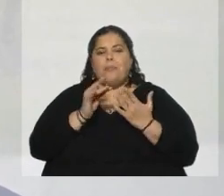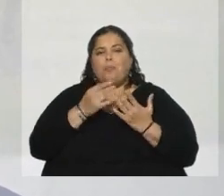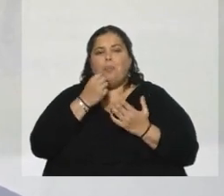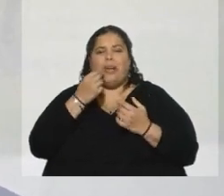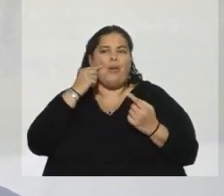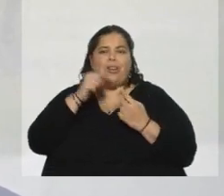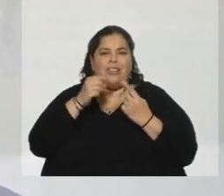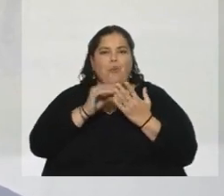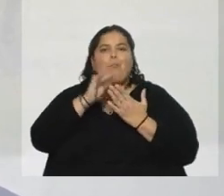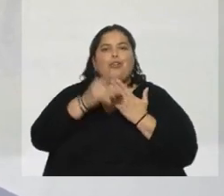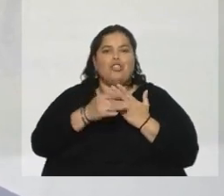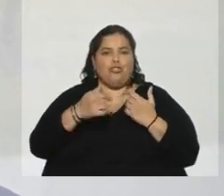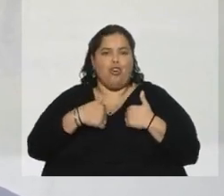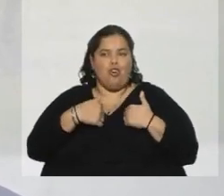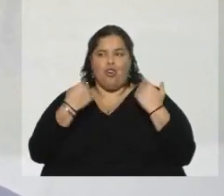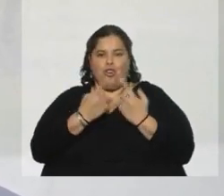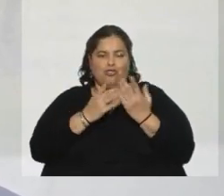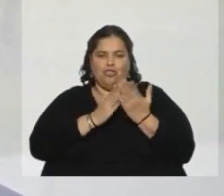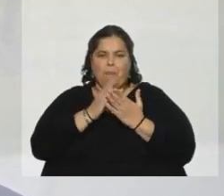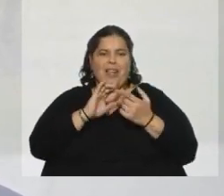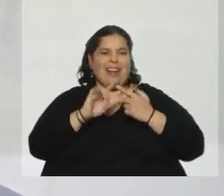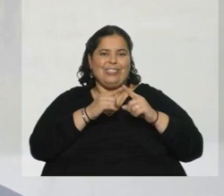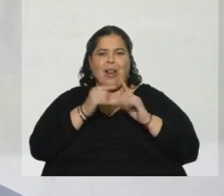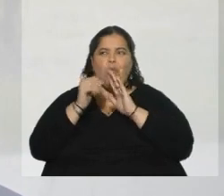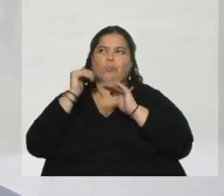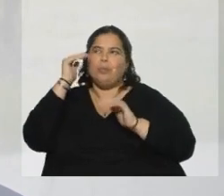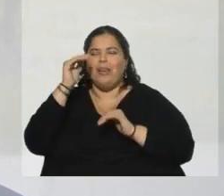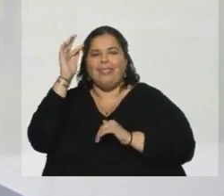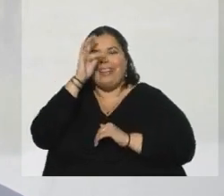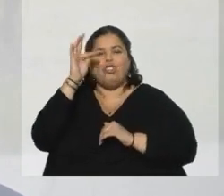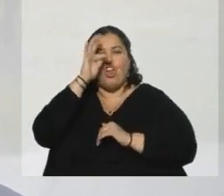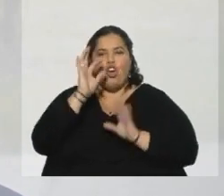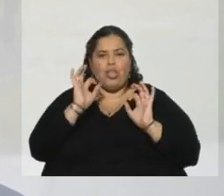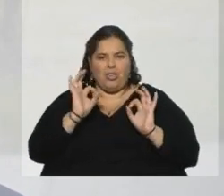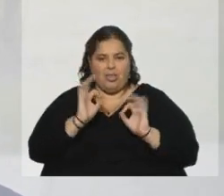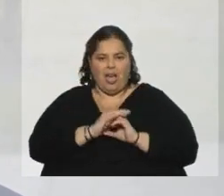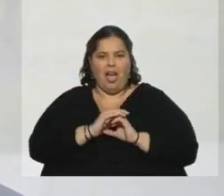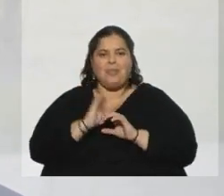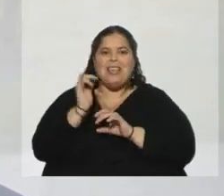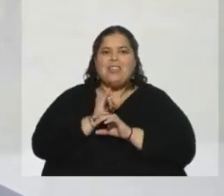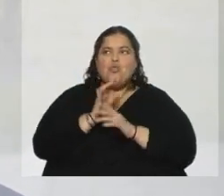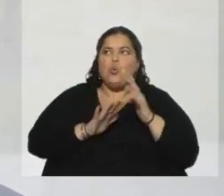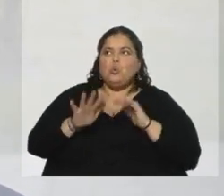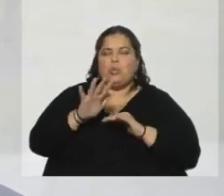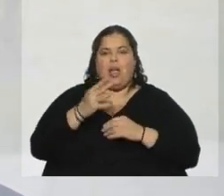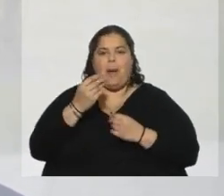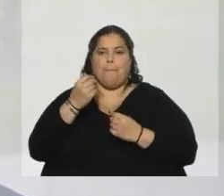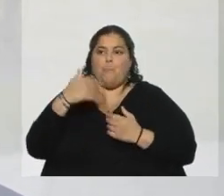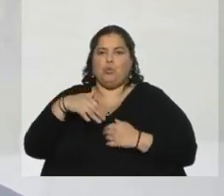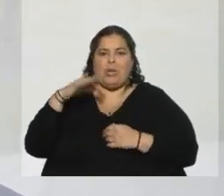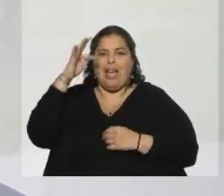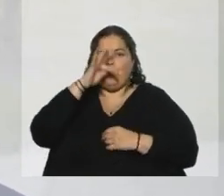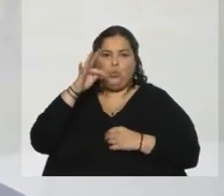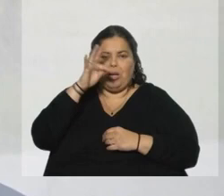Nuestros proyectos generalmente son proyectos relacionados con alta tecnología, con industrialización, pero con mucha tecnología y mucha